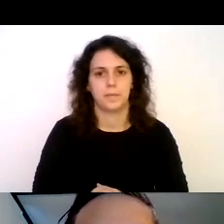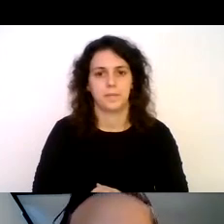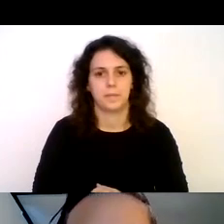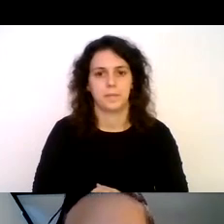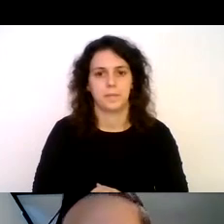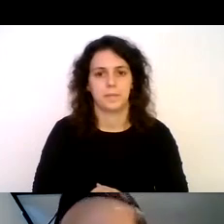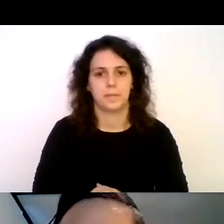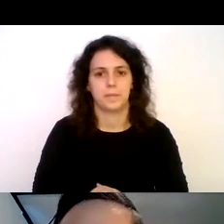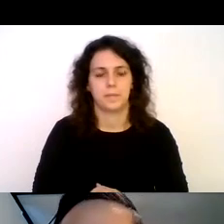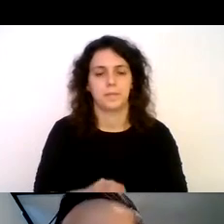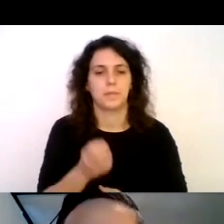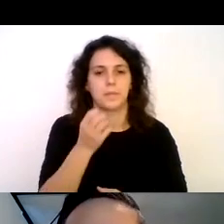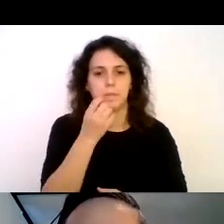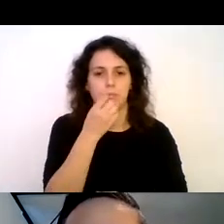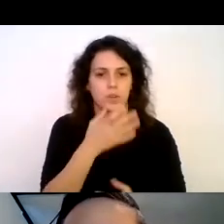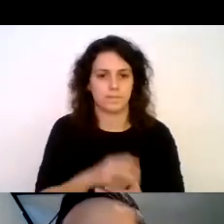Bueno,